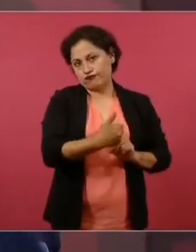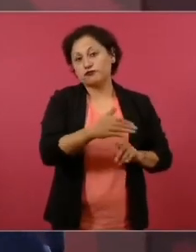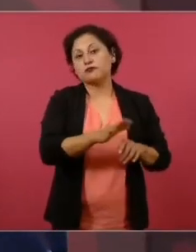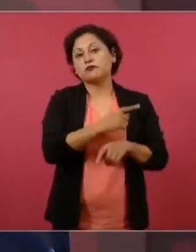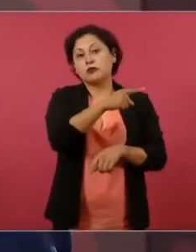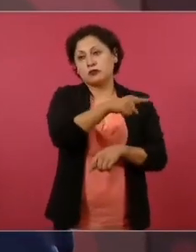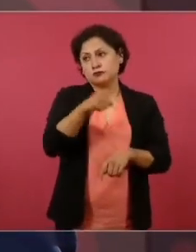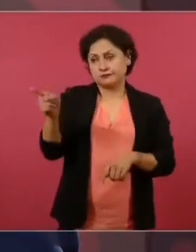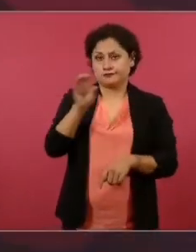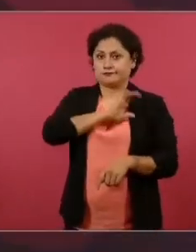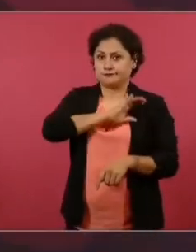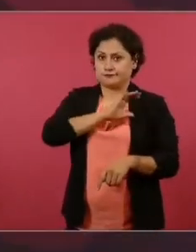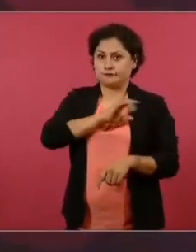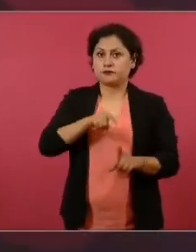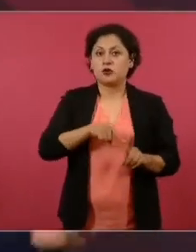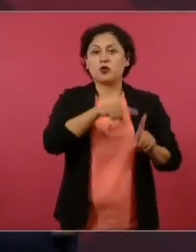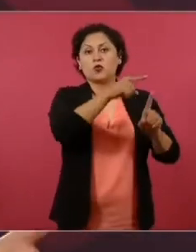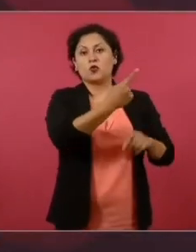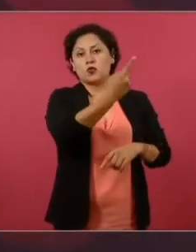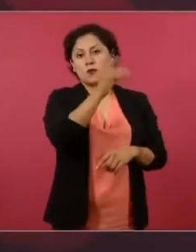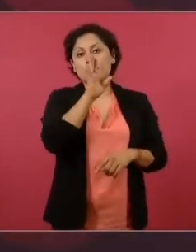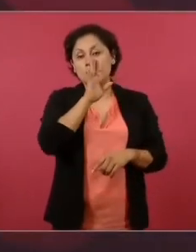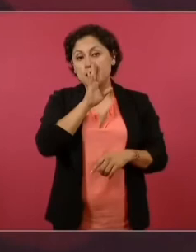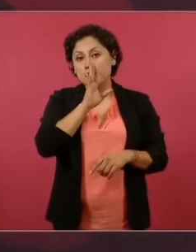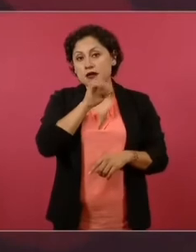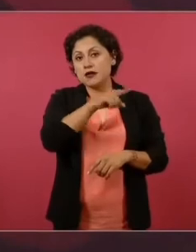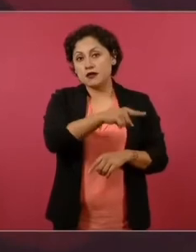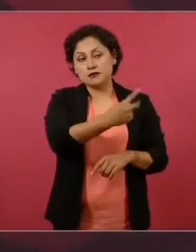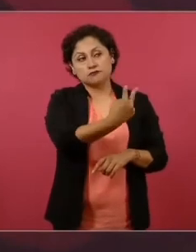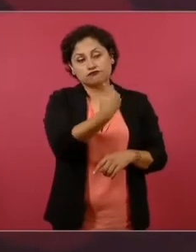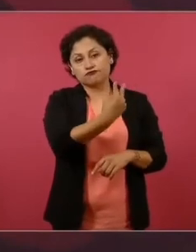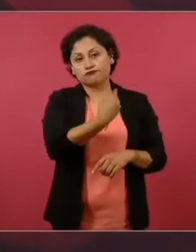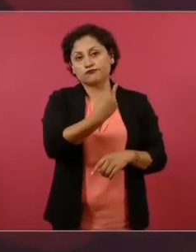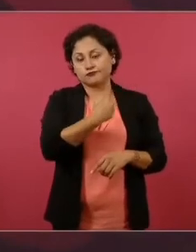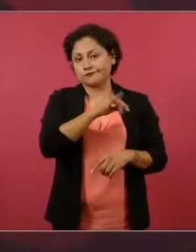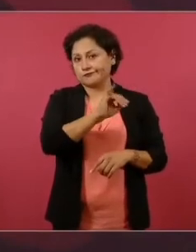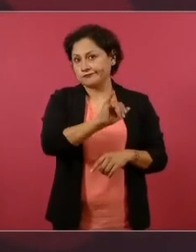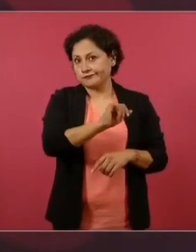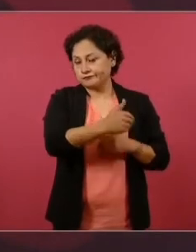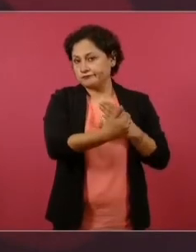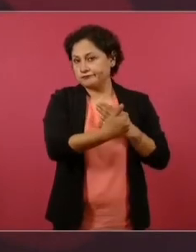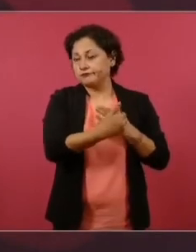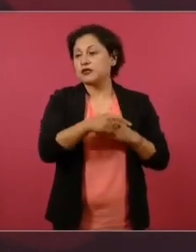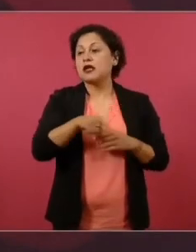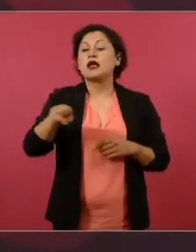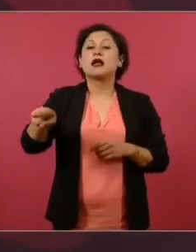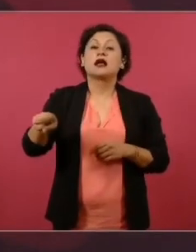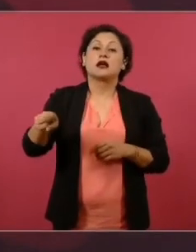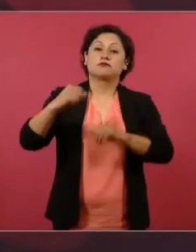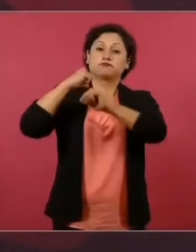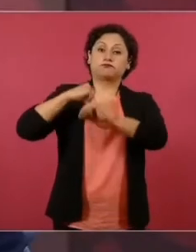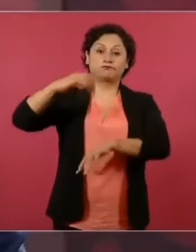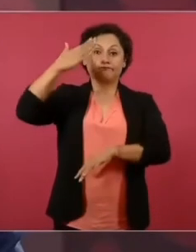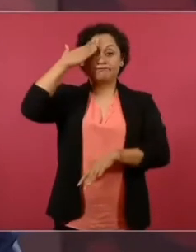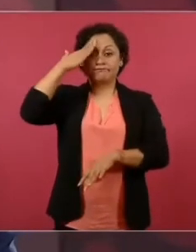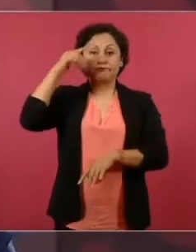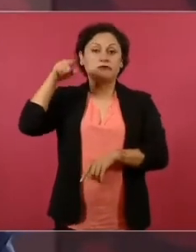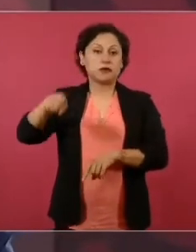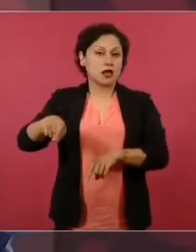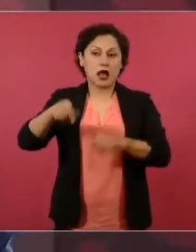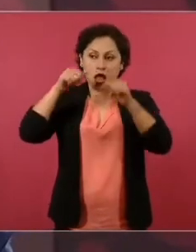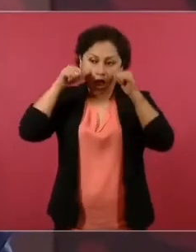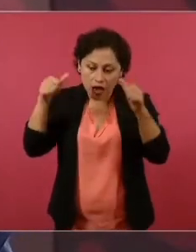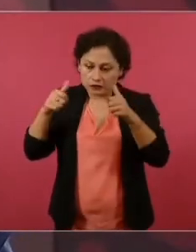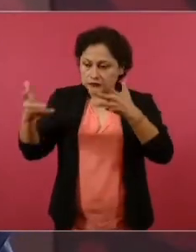la mamá de uno de ellos, me han visto y el almirante está haciendo todo, igual que lo de Acapulco,